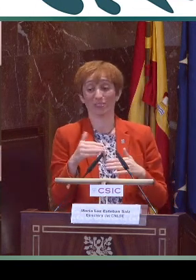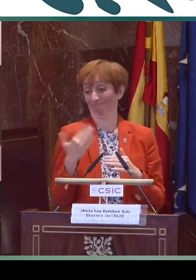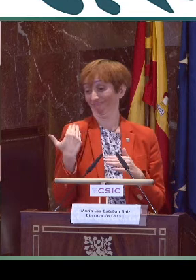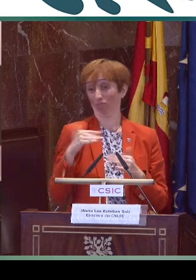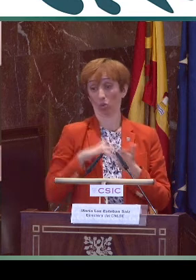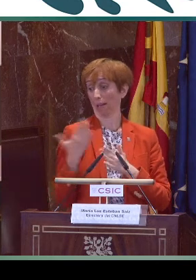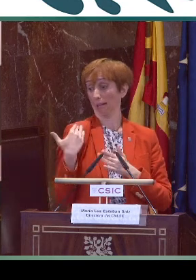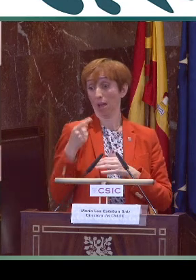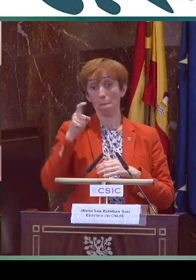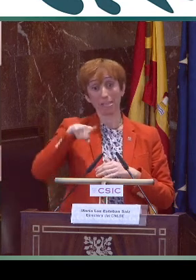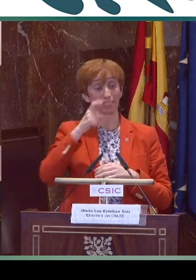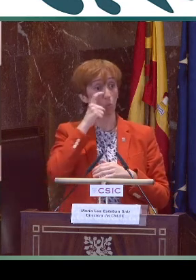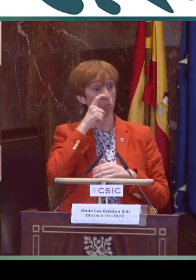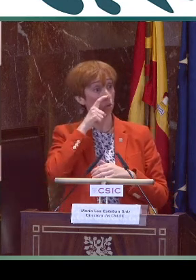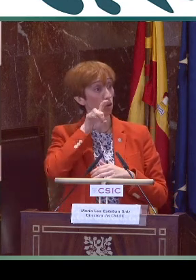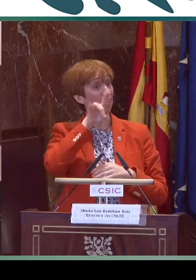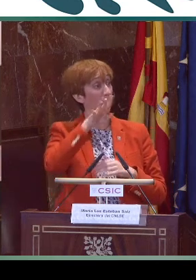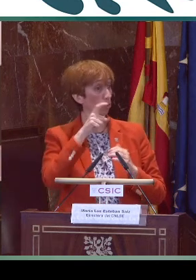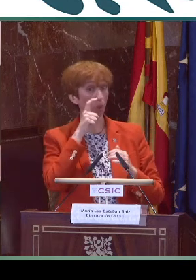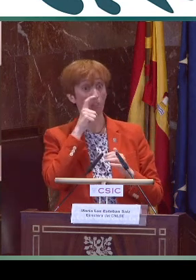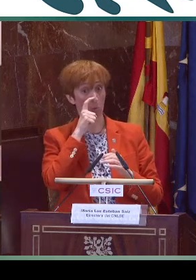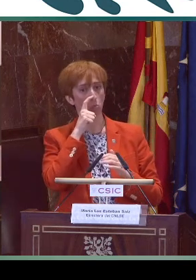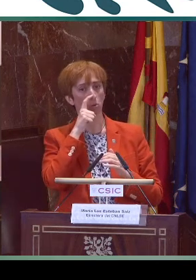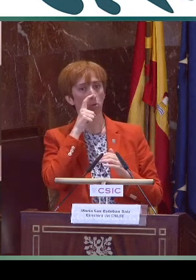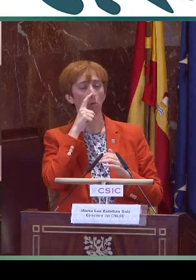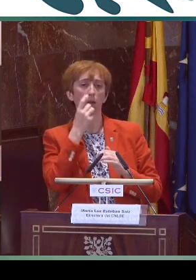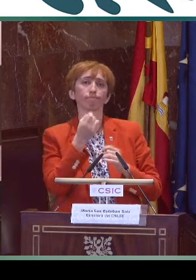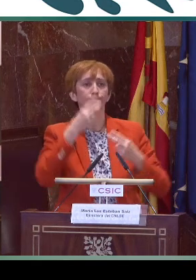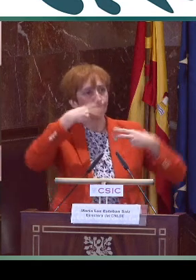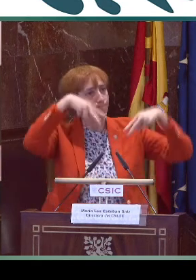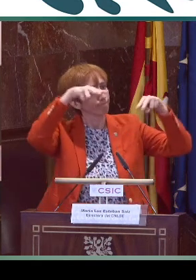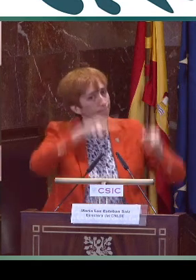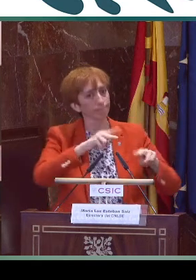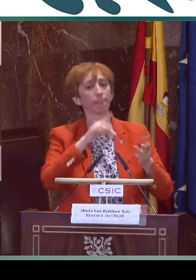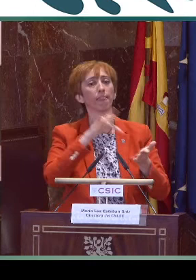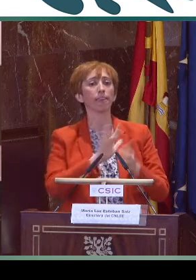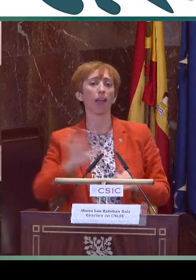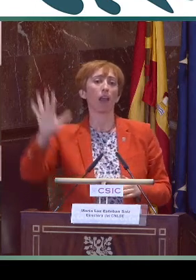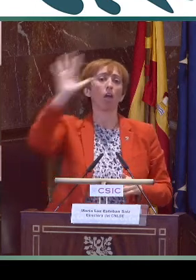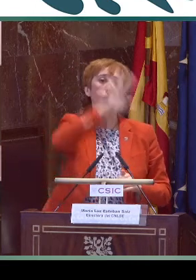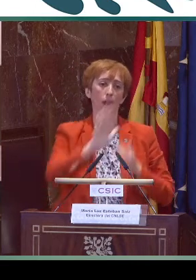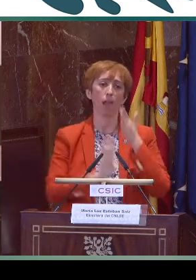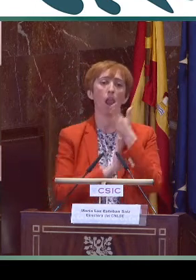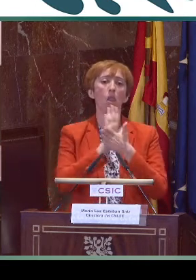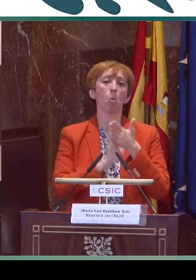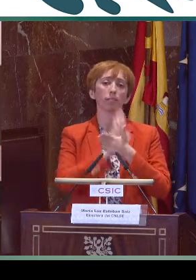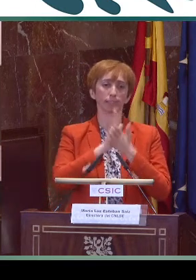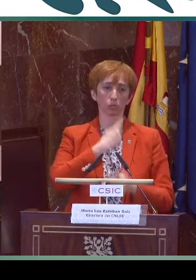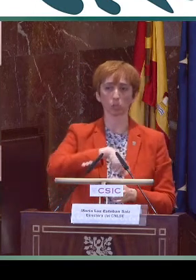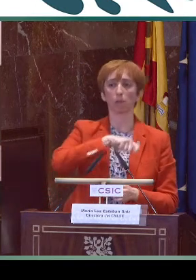Ministerio de Educación, de Sanidad y Servicios Sociales, porque se reconoció el